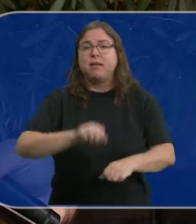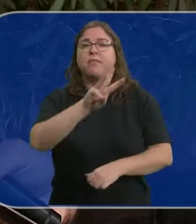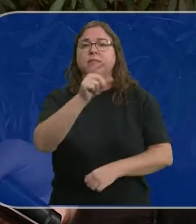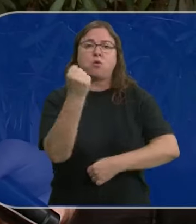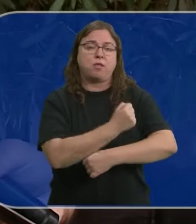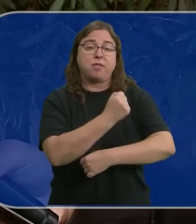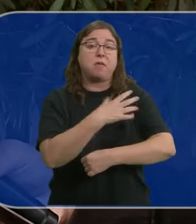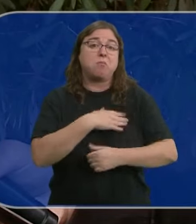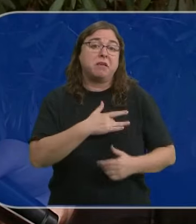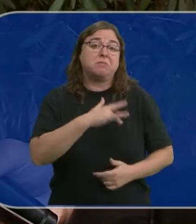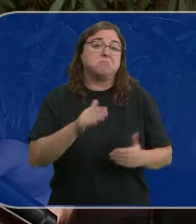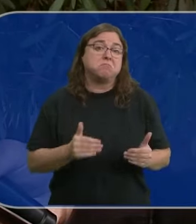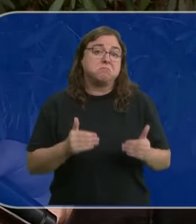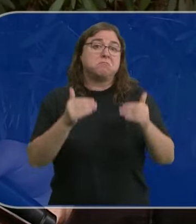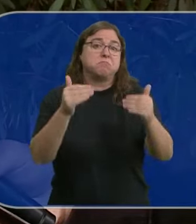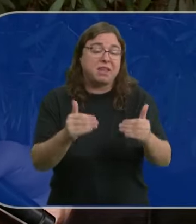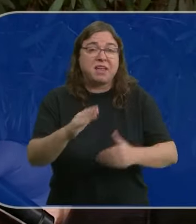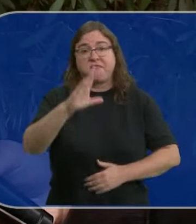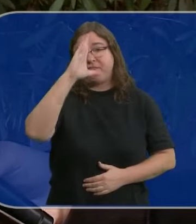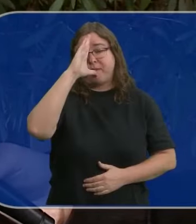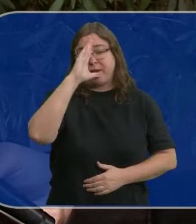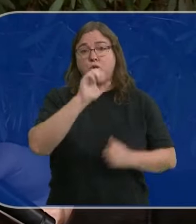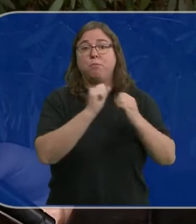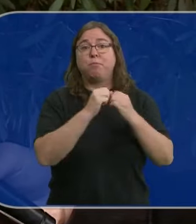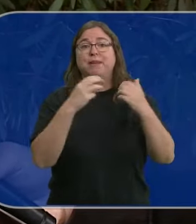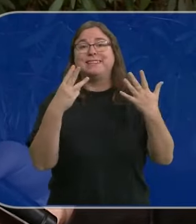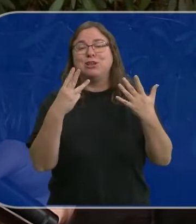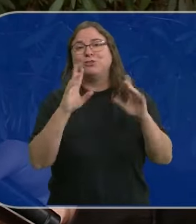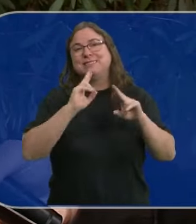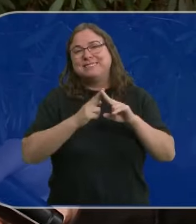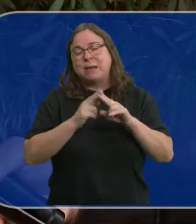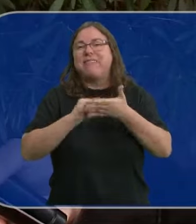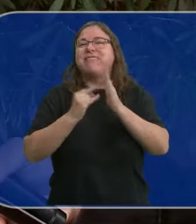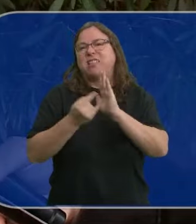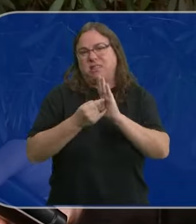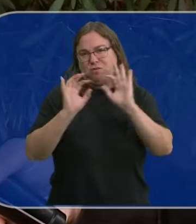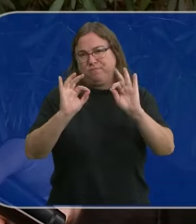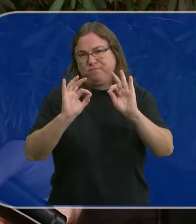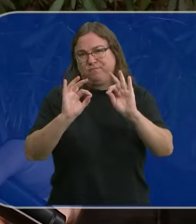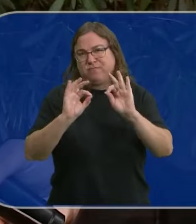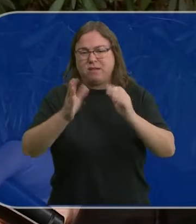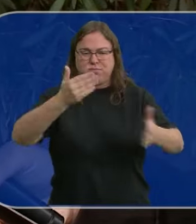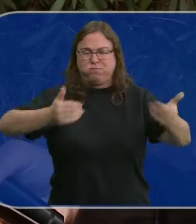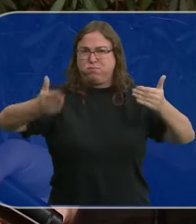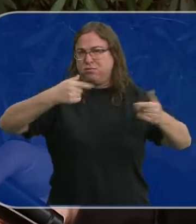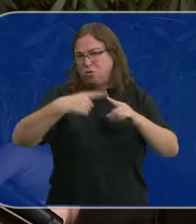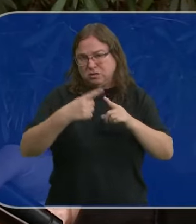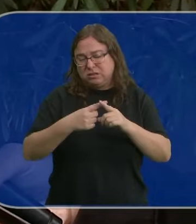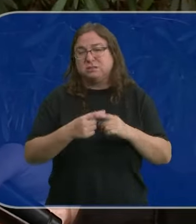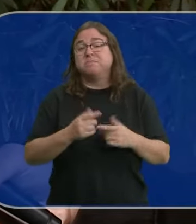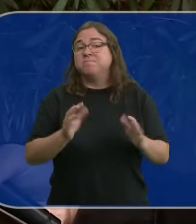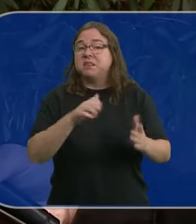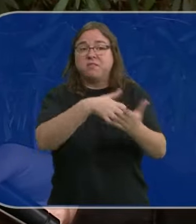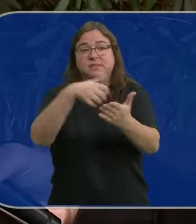que se podría ampliar hasta el 28 de febrero para lo que sería el cierre técnico, desmantelamiento, lo que tuvieran que hacer.